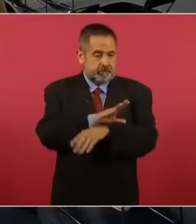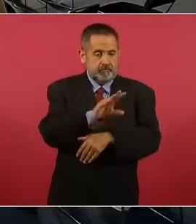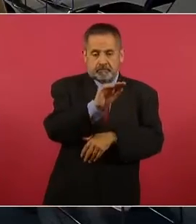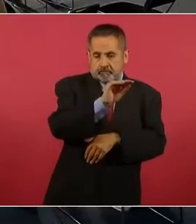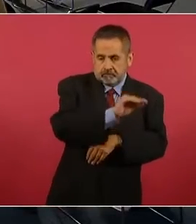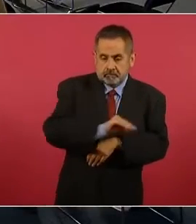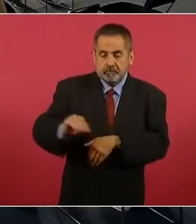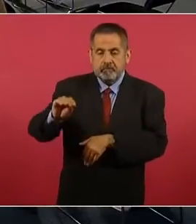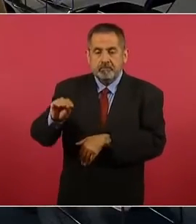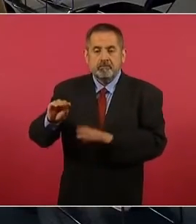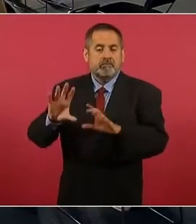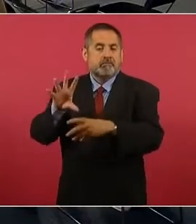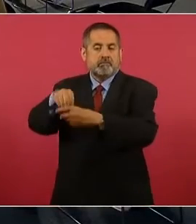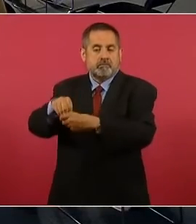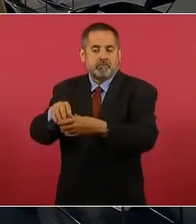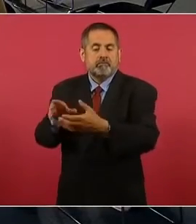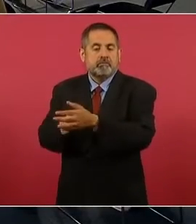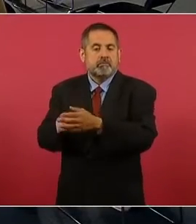Secretaría de la Defensa,